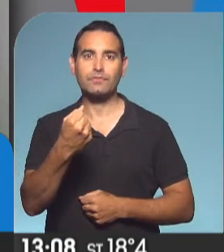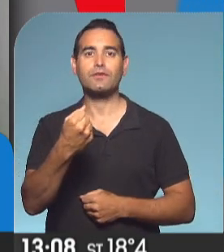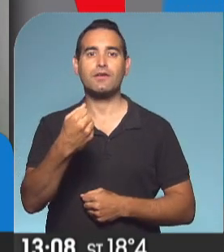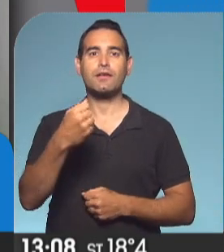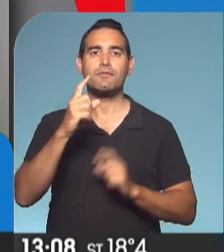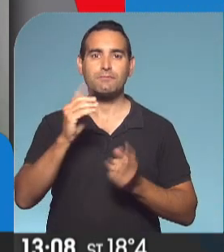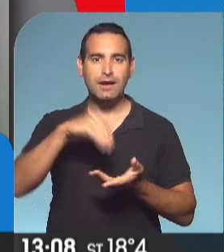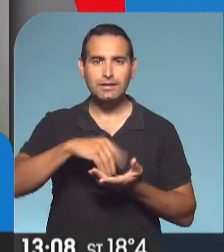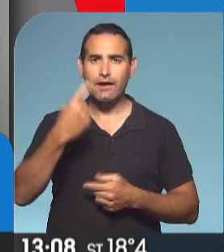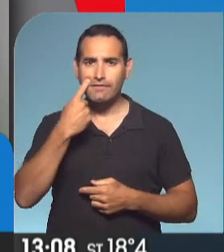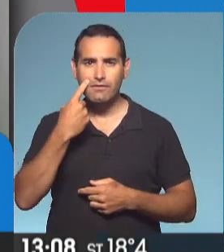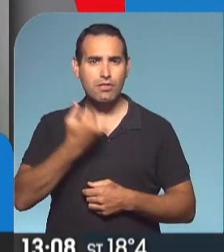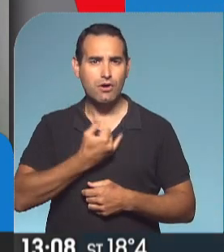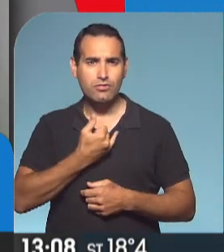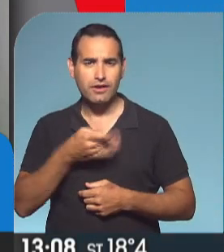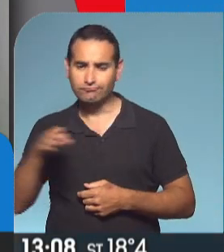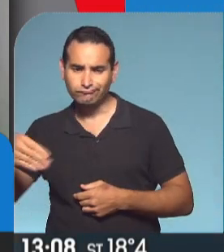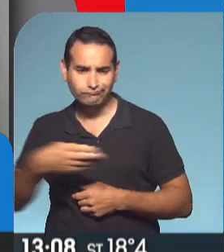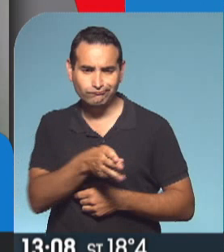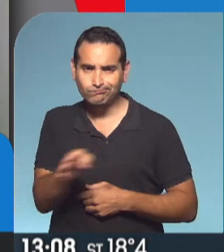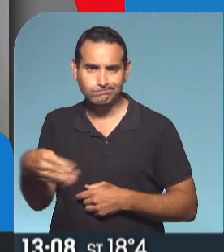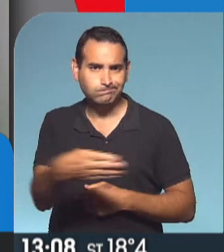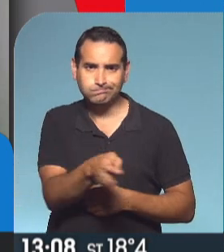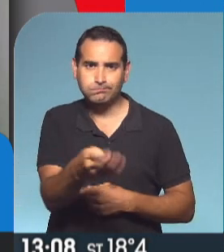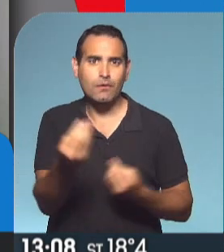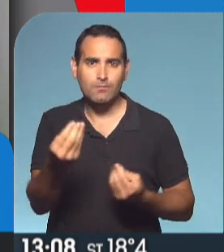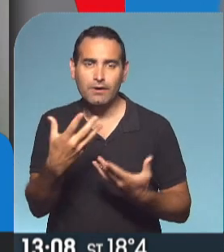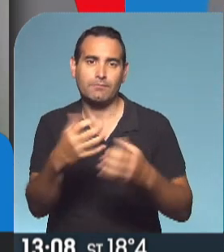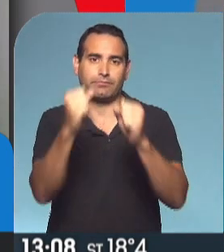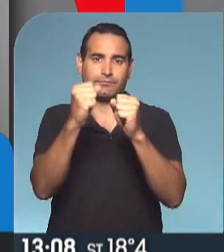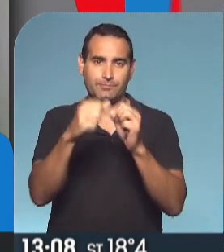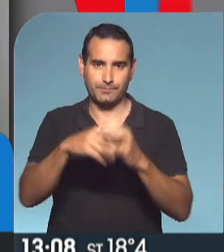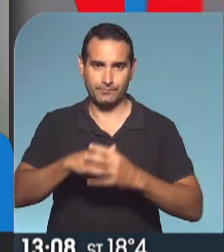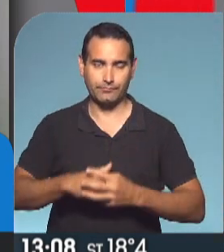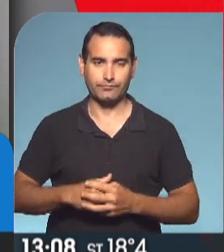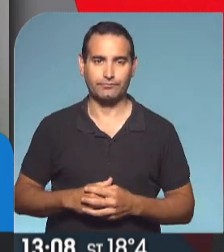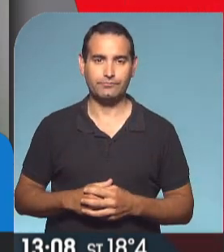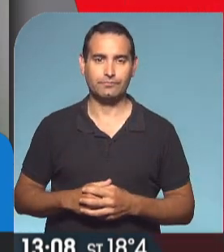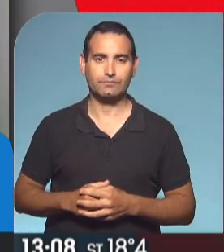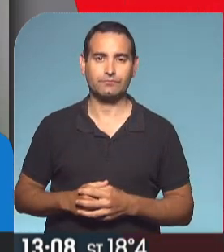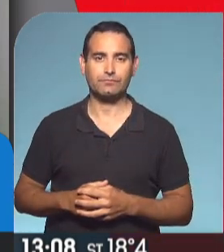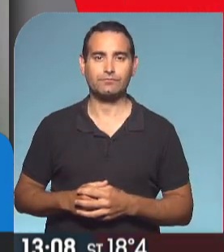recorrido que ella tuvo en ese momento para poder dar el paradero con la menor.